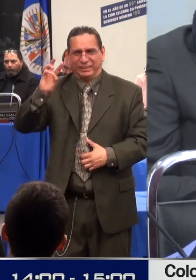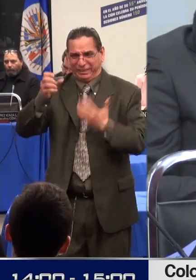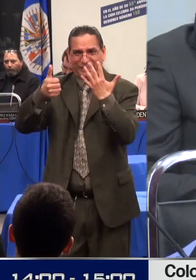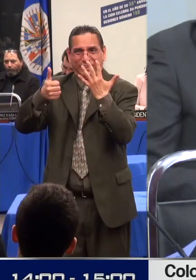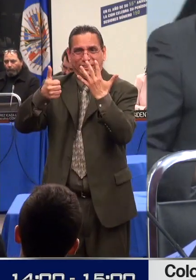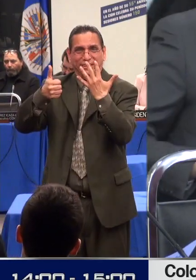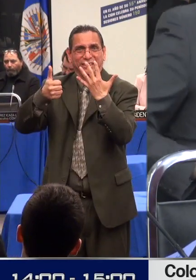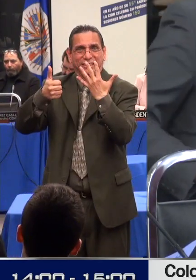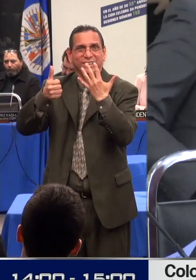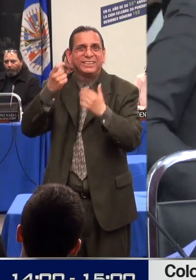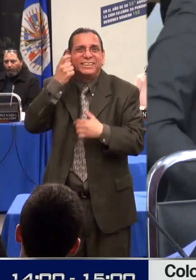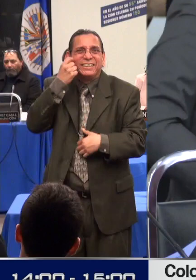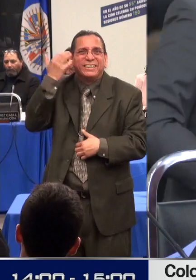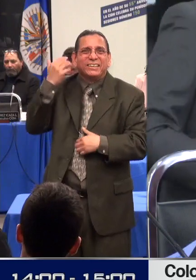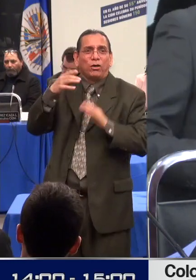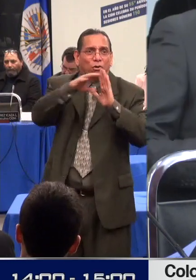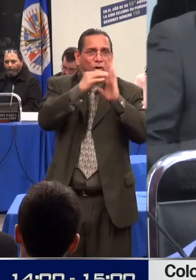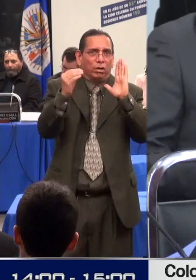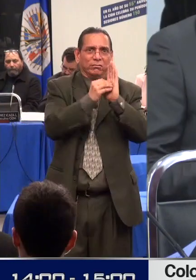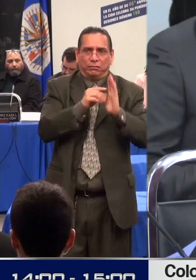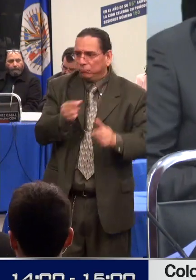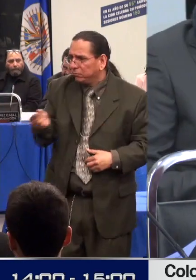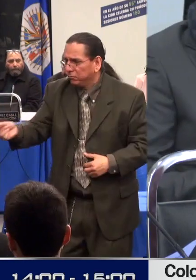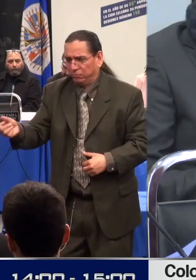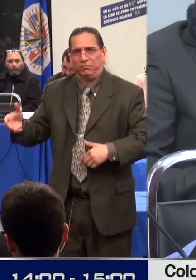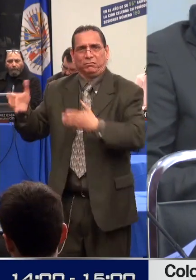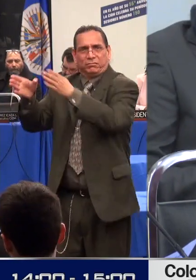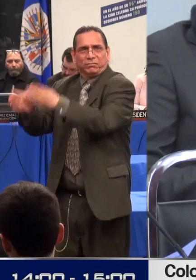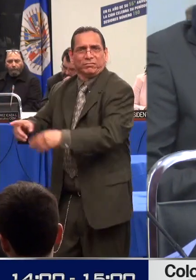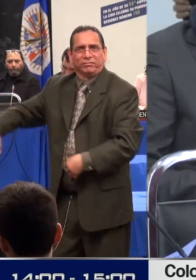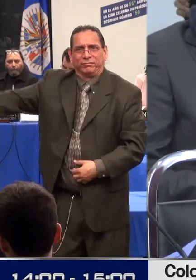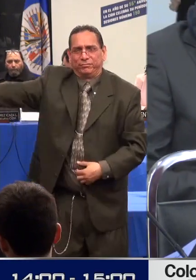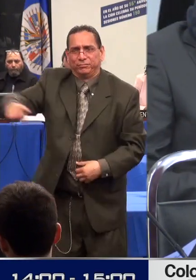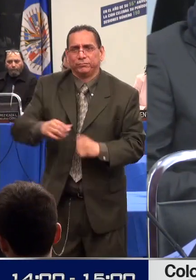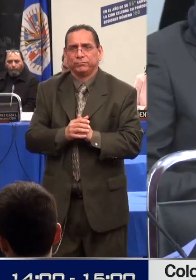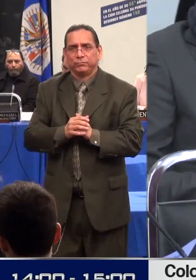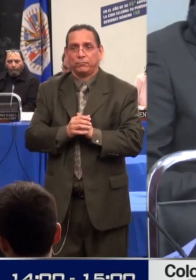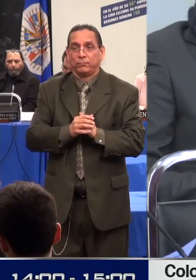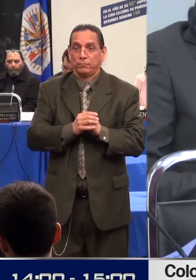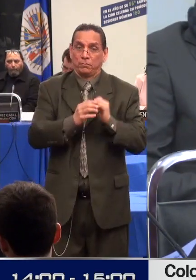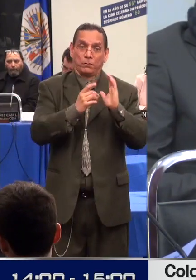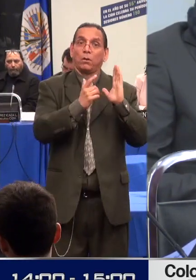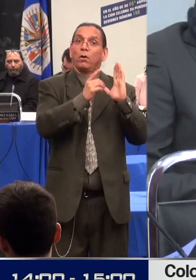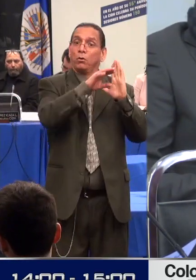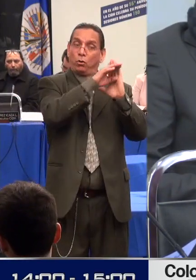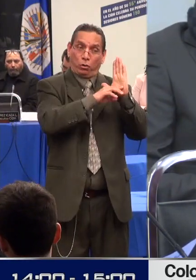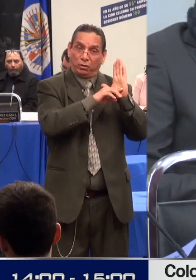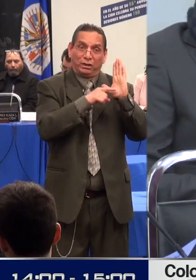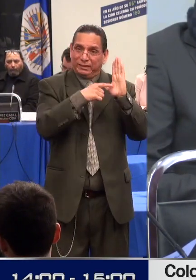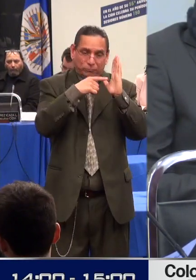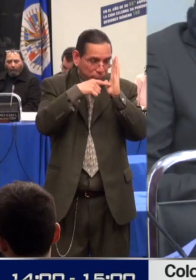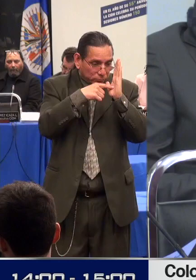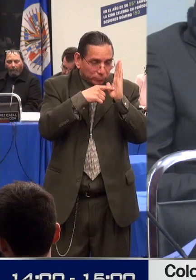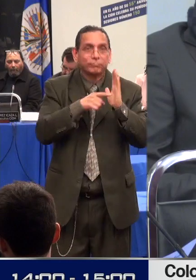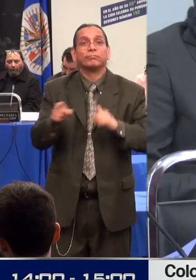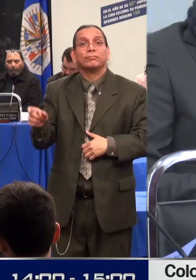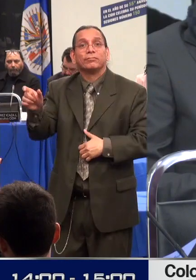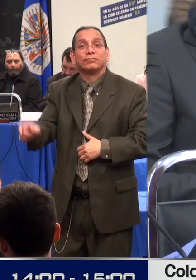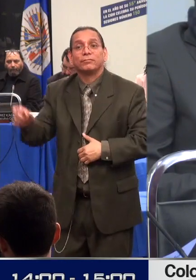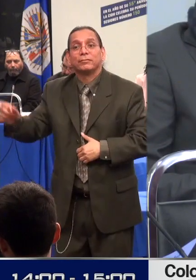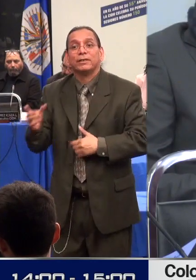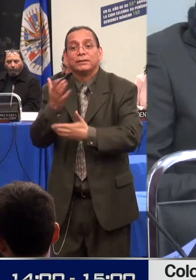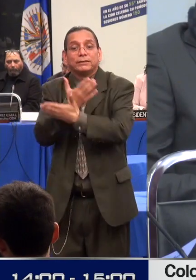internamiento de personas con discapacidad, comillas, por razones de tranquilidad y seguridad ciudadanas. Unos términos